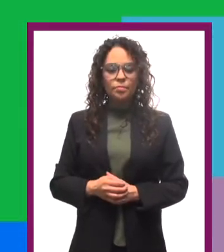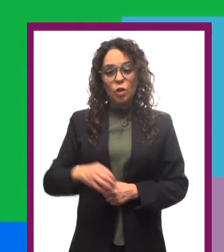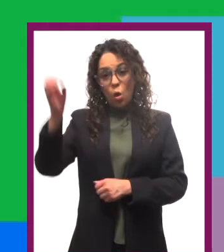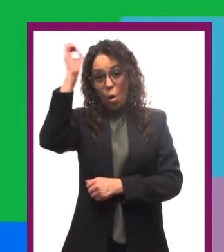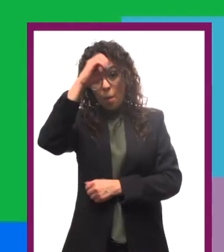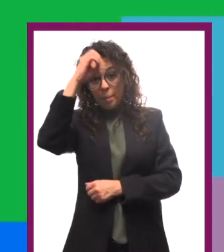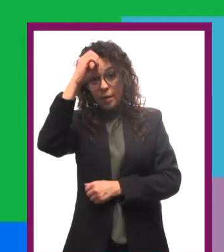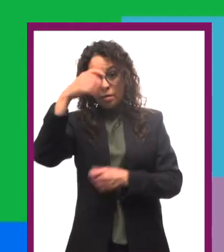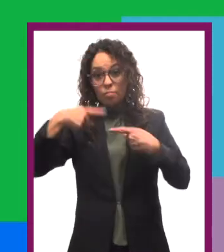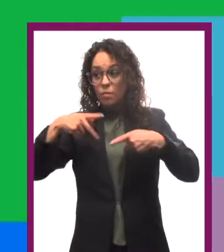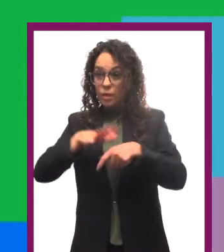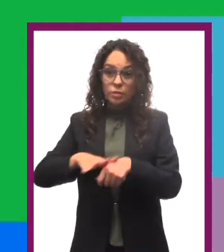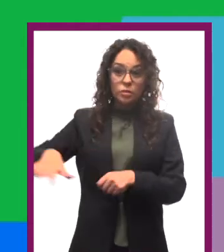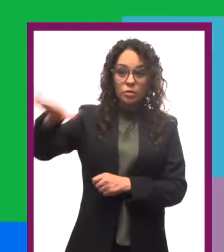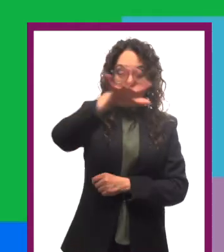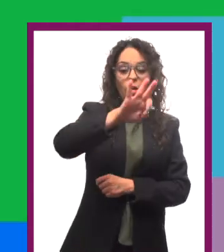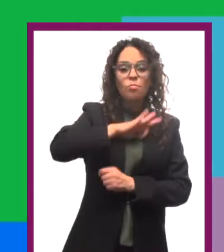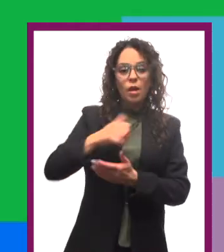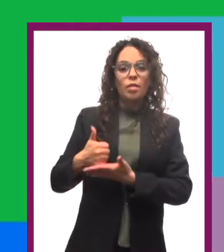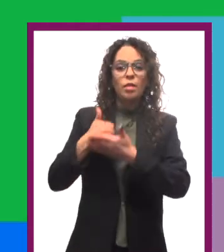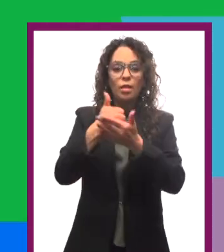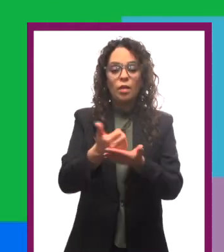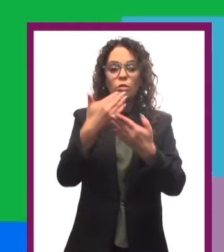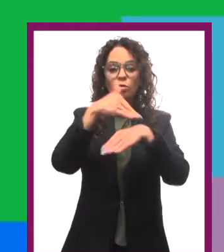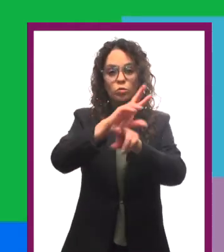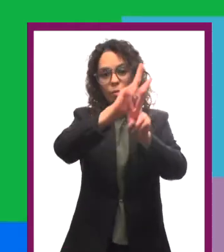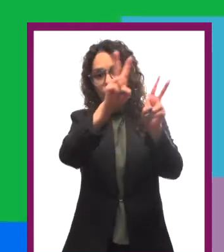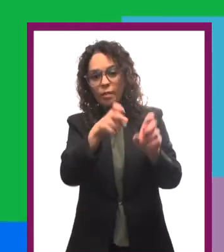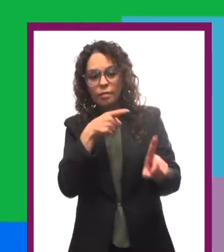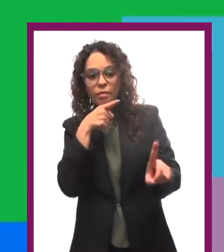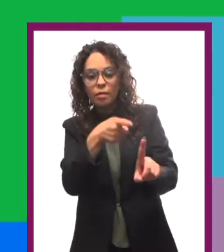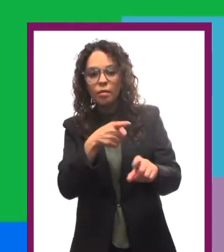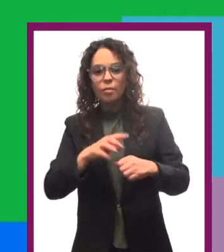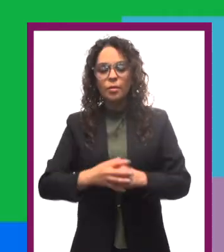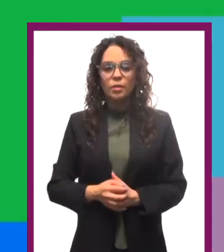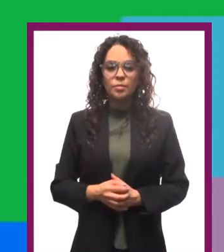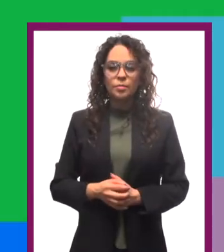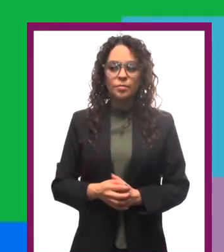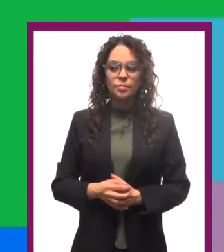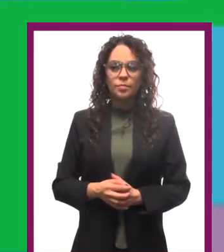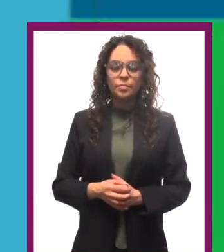Recurre a lo que opina o piensa la mayoría de la gente con relación a un tema